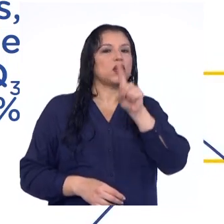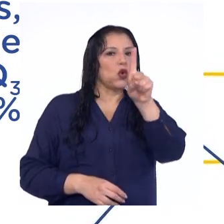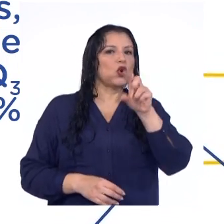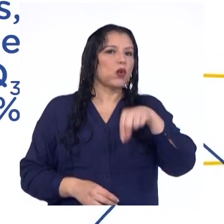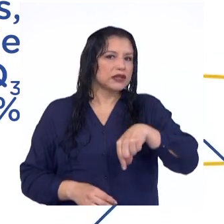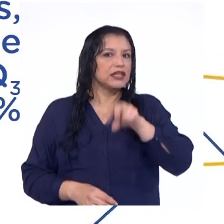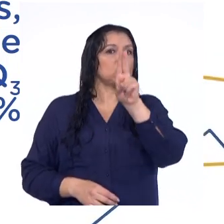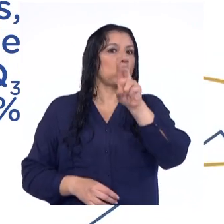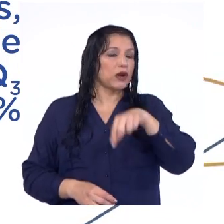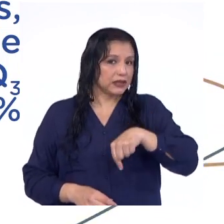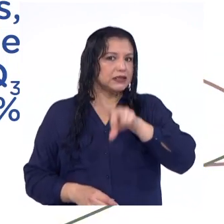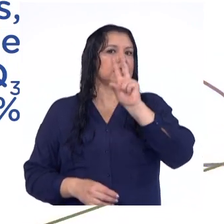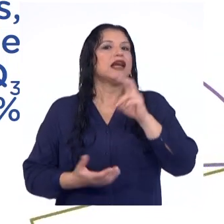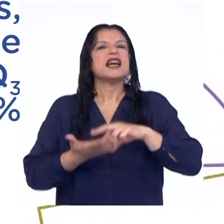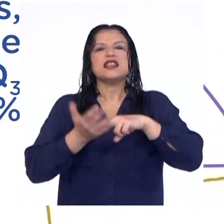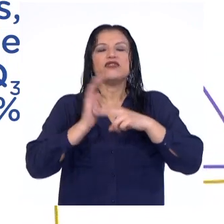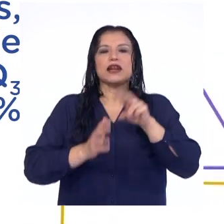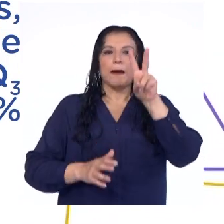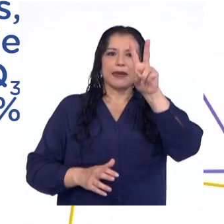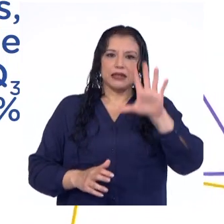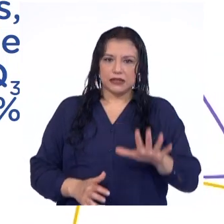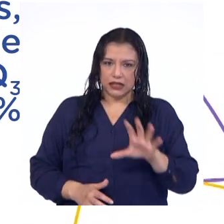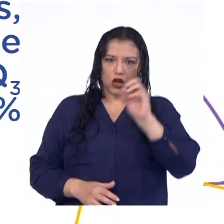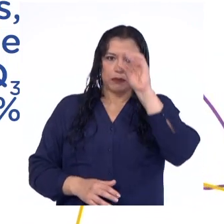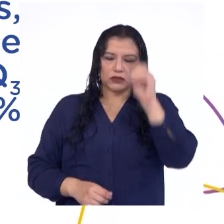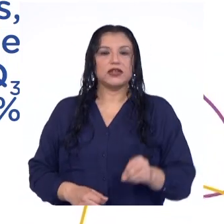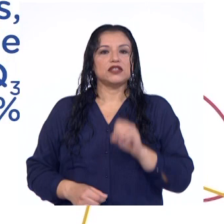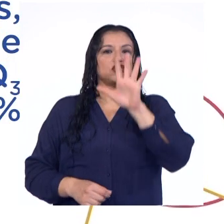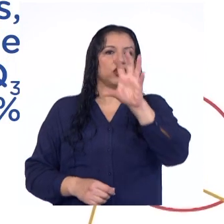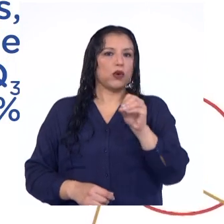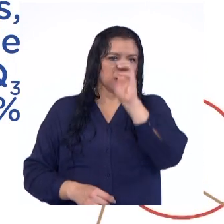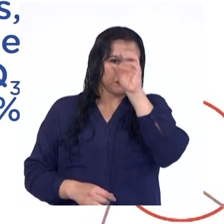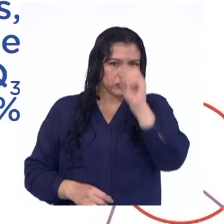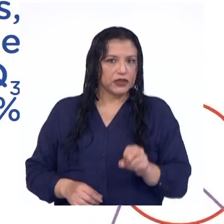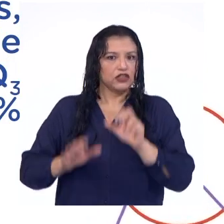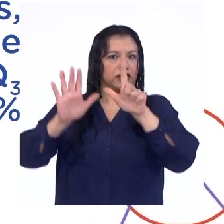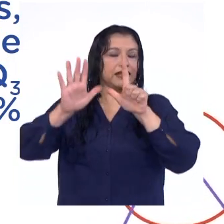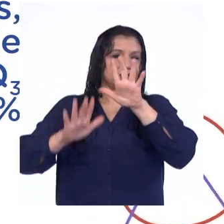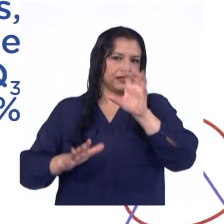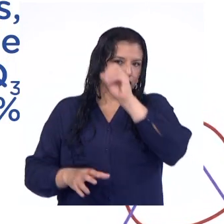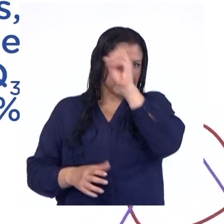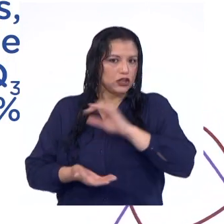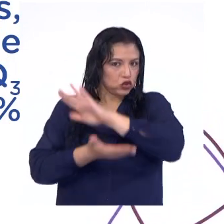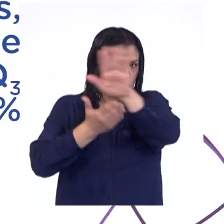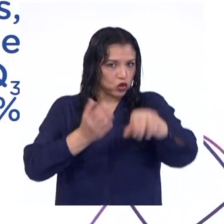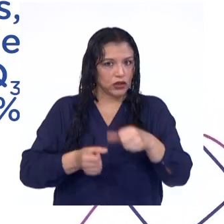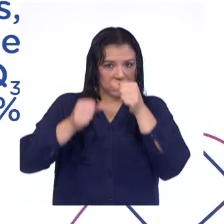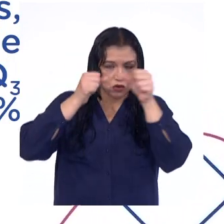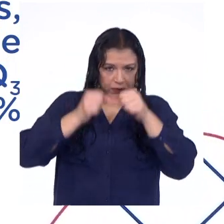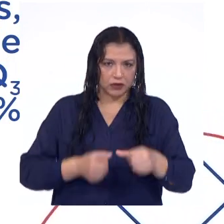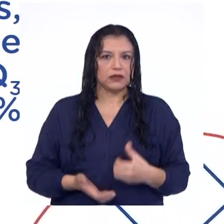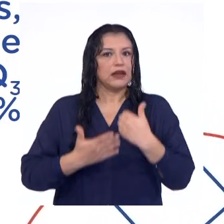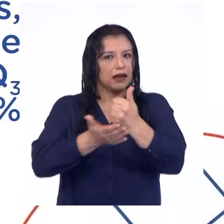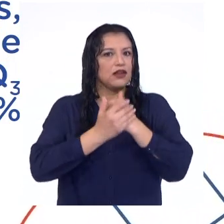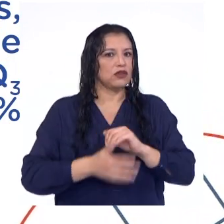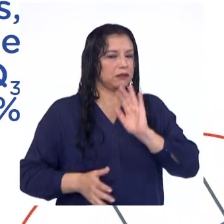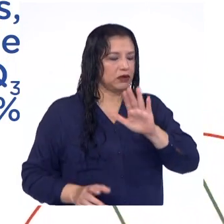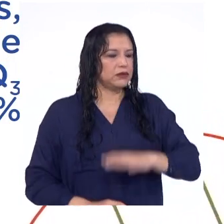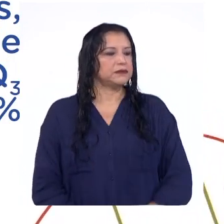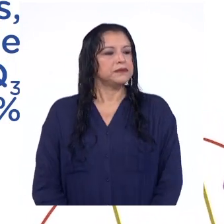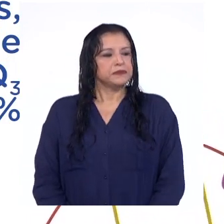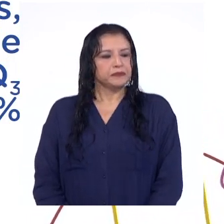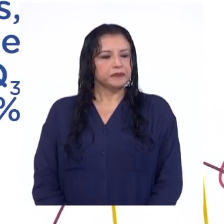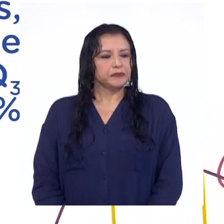corresponden al 25%, 50% y 75% de los datos respectivamente. Ayúdame, Stephanie, ahora es tu turno.